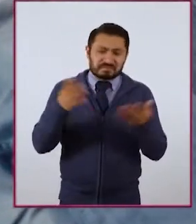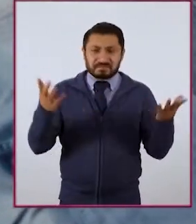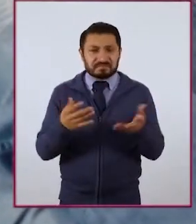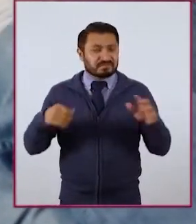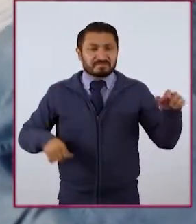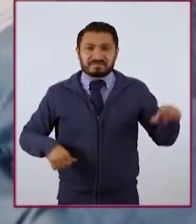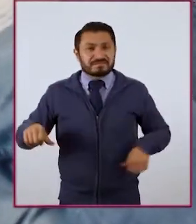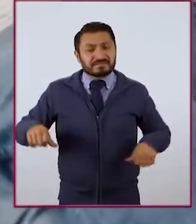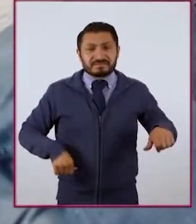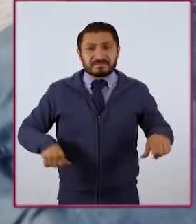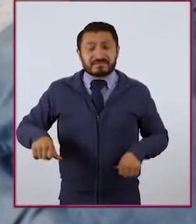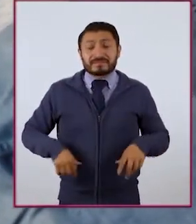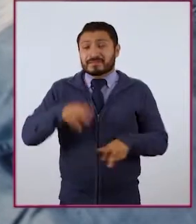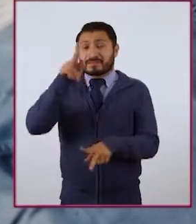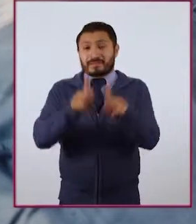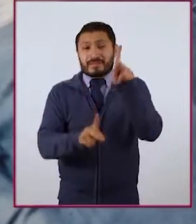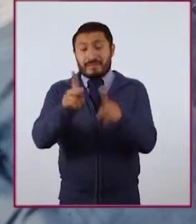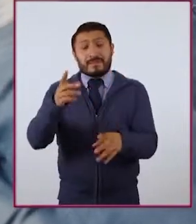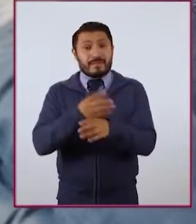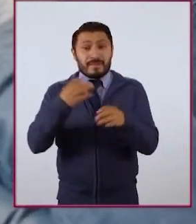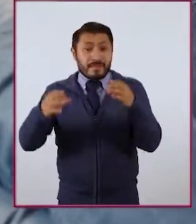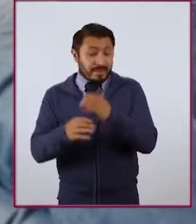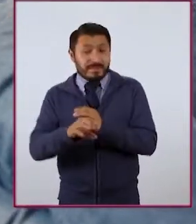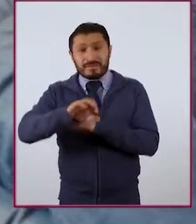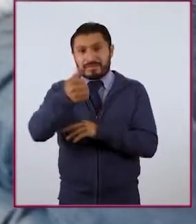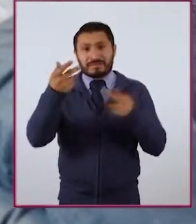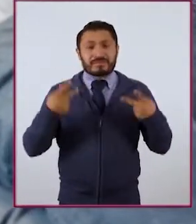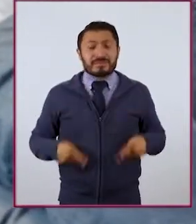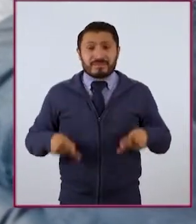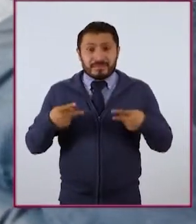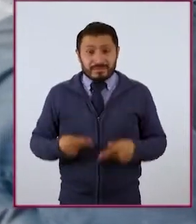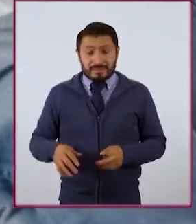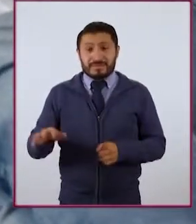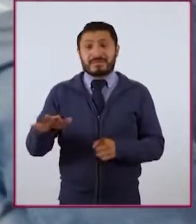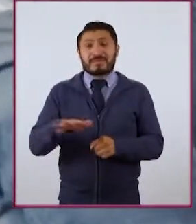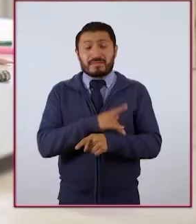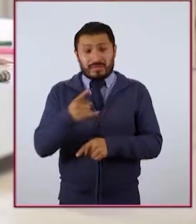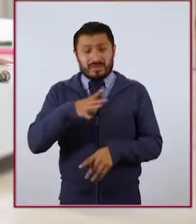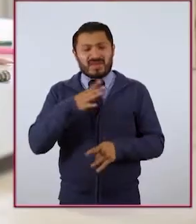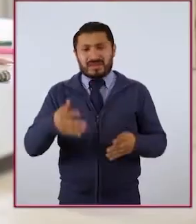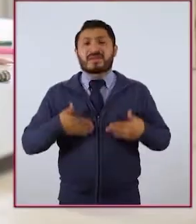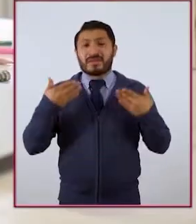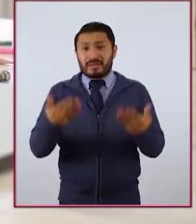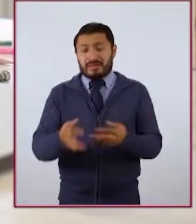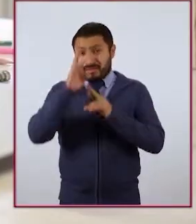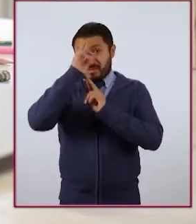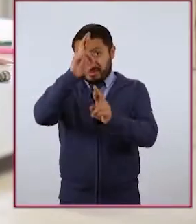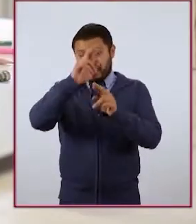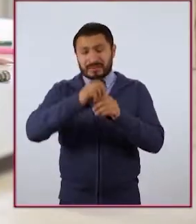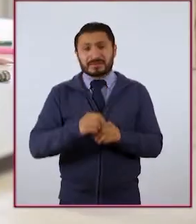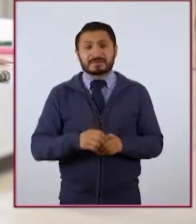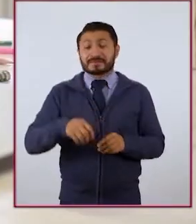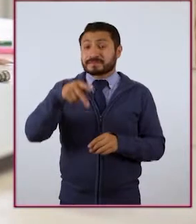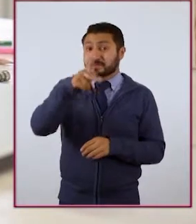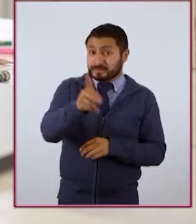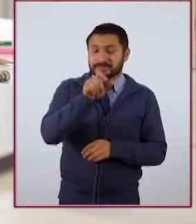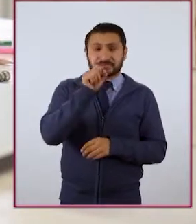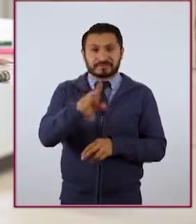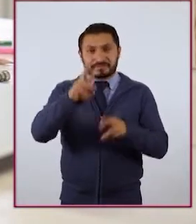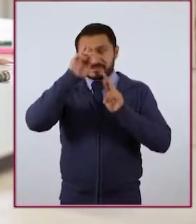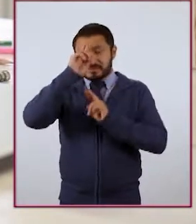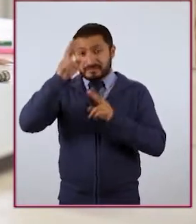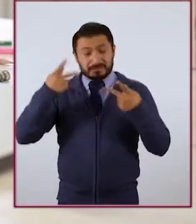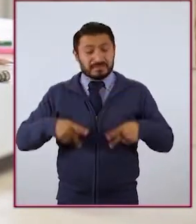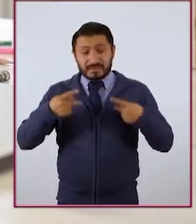actividades. Platicamos de nuestras cosas con otras personas porque les tenemos confianza y respeto, pero incluso a la persona